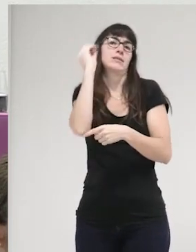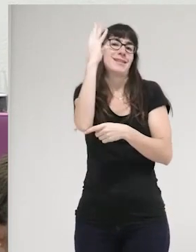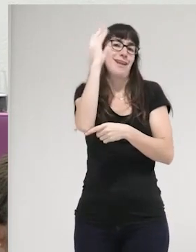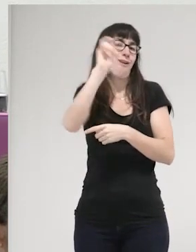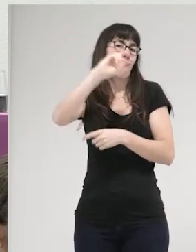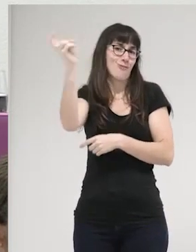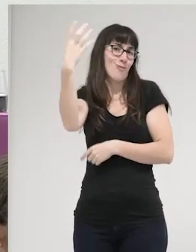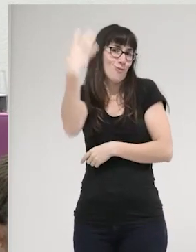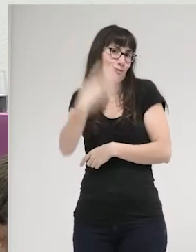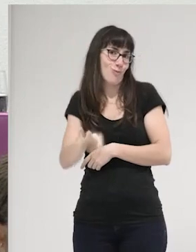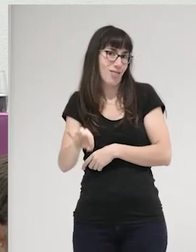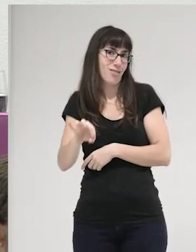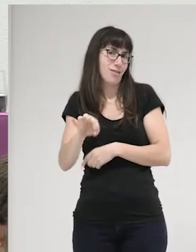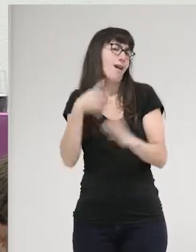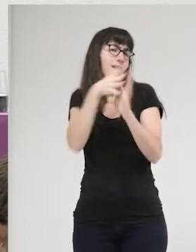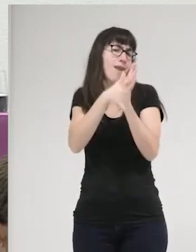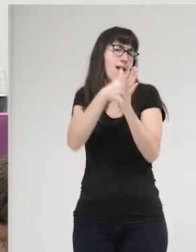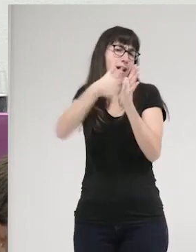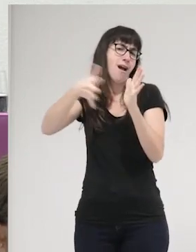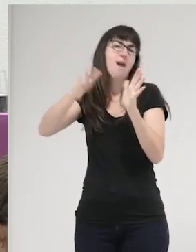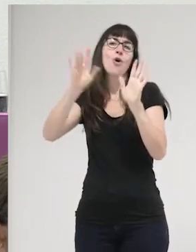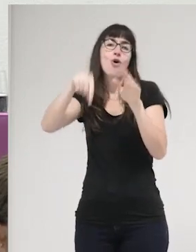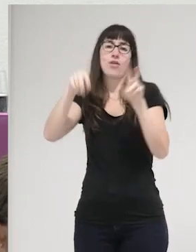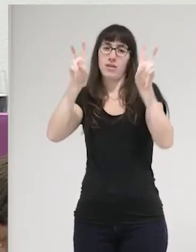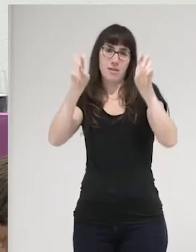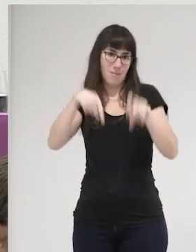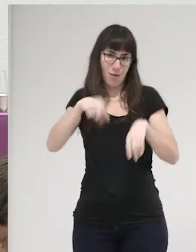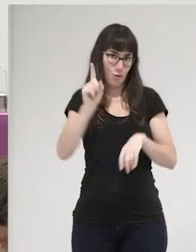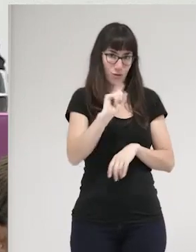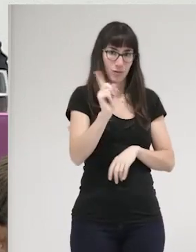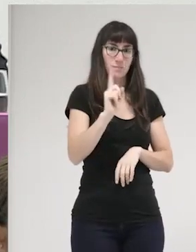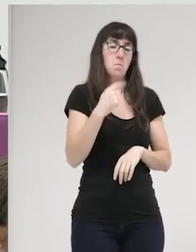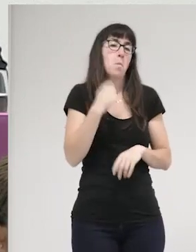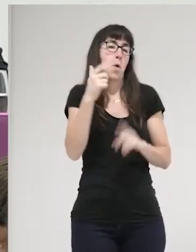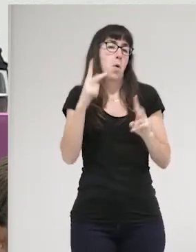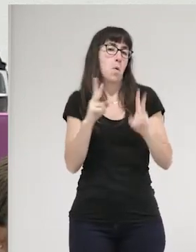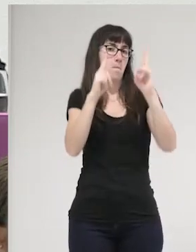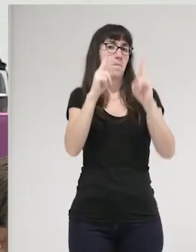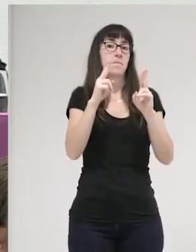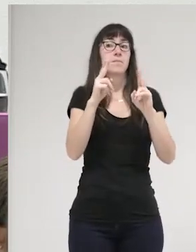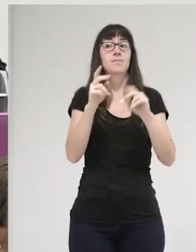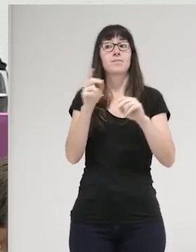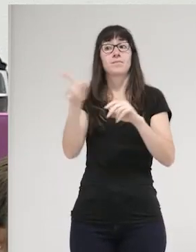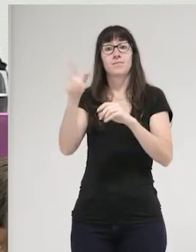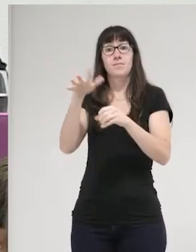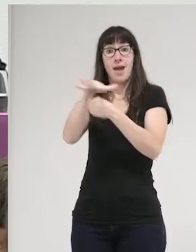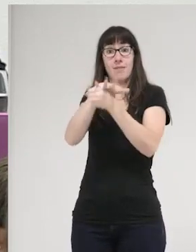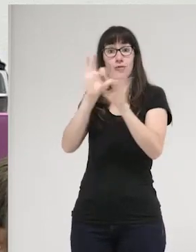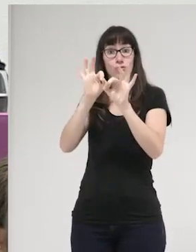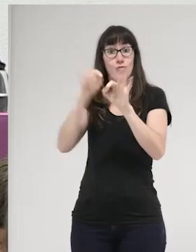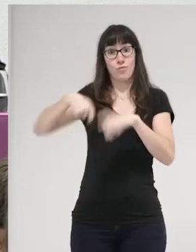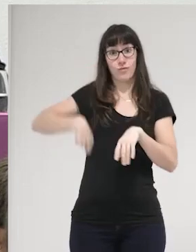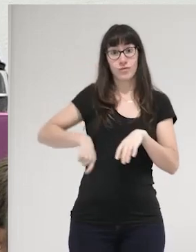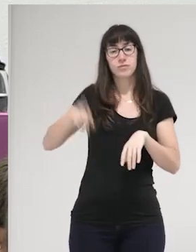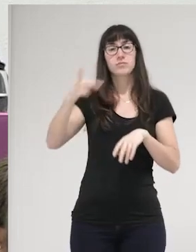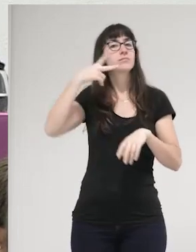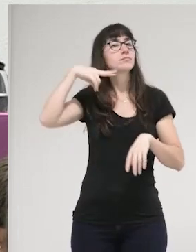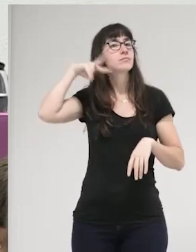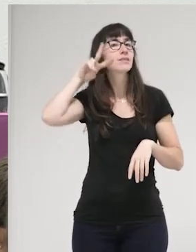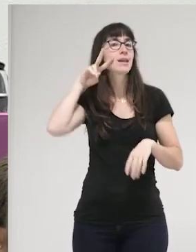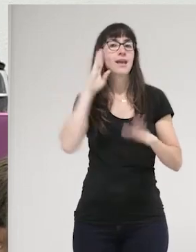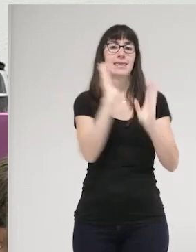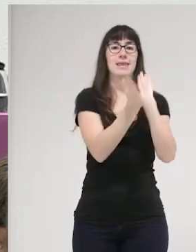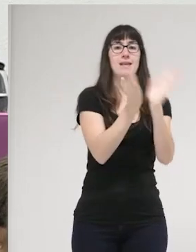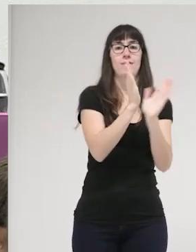pero hoy no va a ser el tema. Bueno, voy a contar solo que, por ejemplo, en el terreno profesional, Laura es especialista en intervención